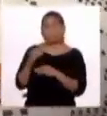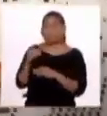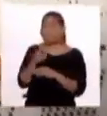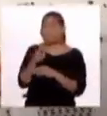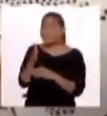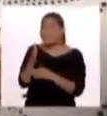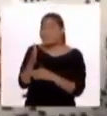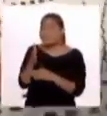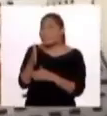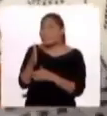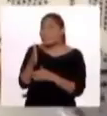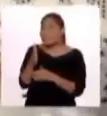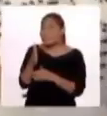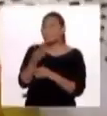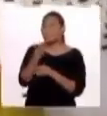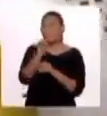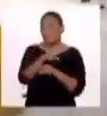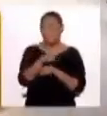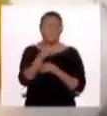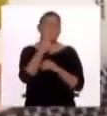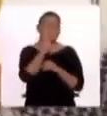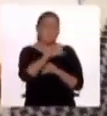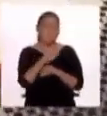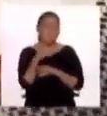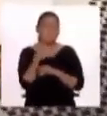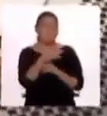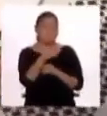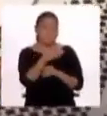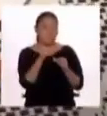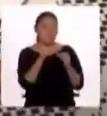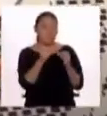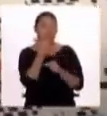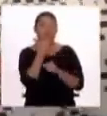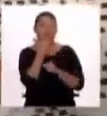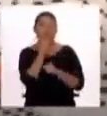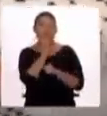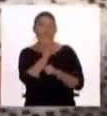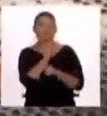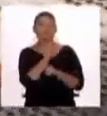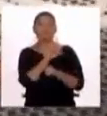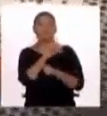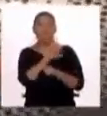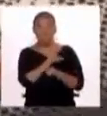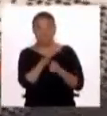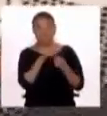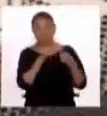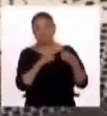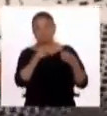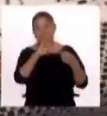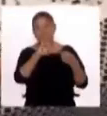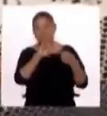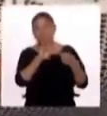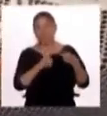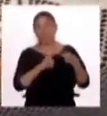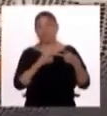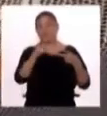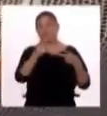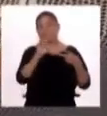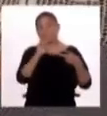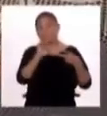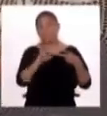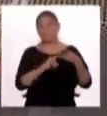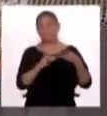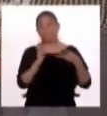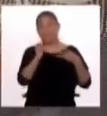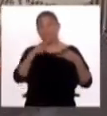alimento que contribuye? Así es. El pescado azul. El pescado que tiene la parte azul, ahí está el jurel, el bonito, la anchoveta, por ejemplo.